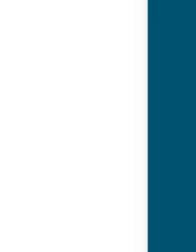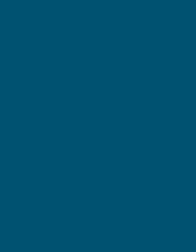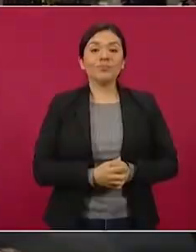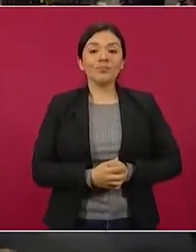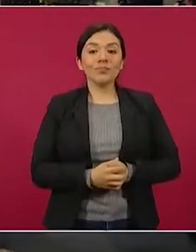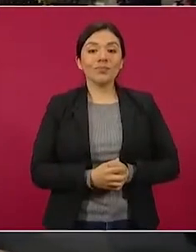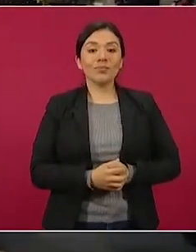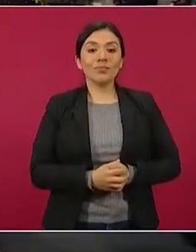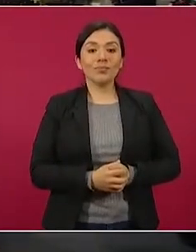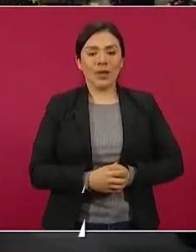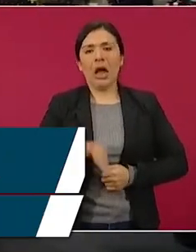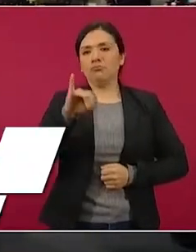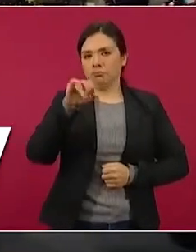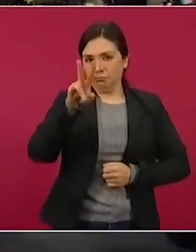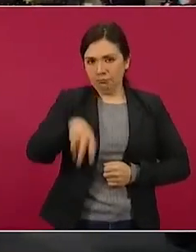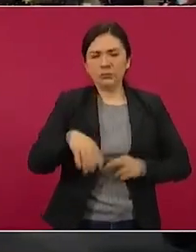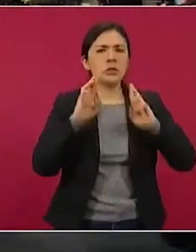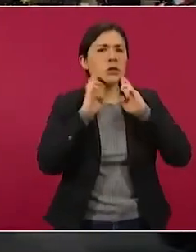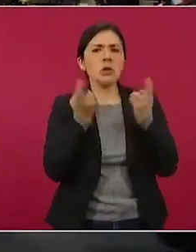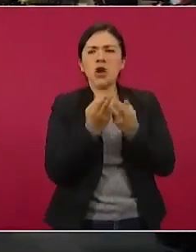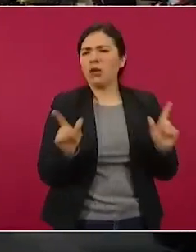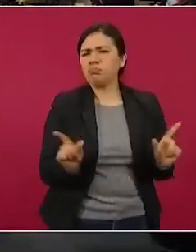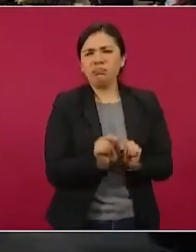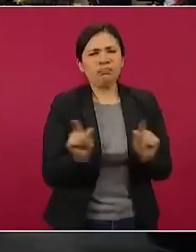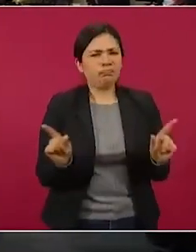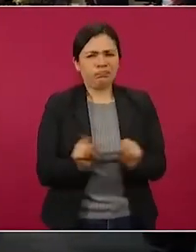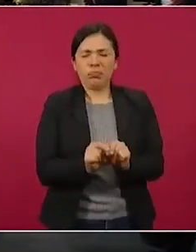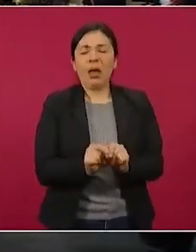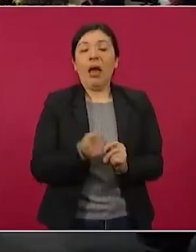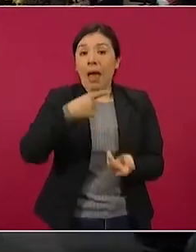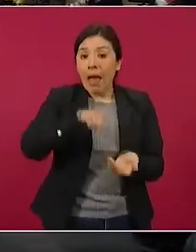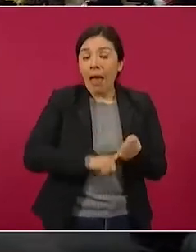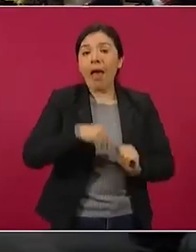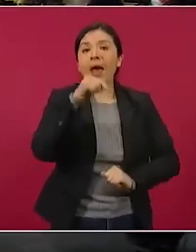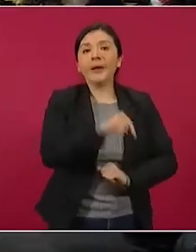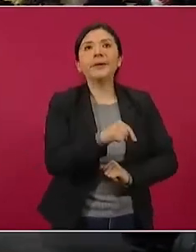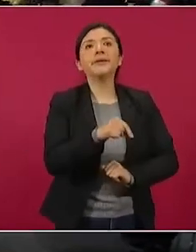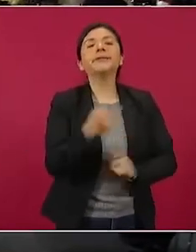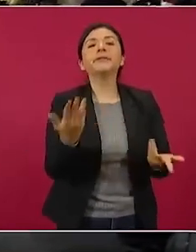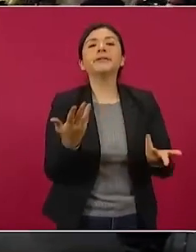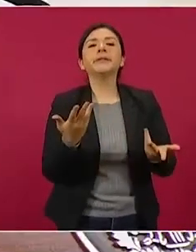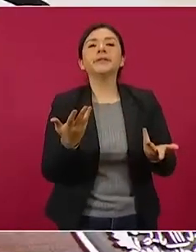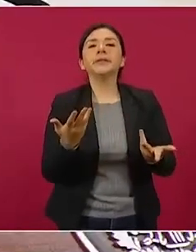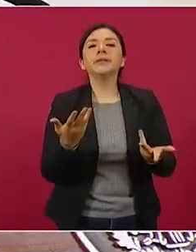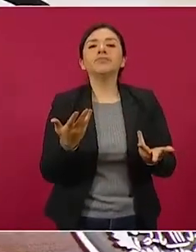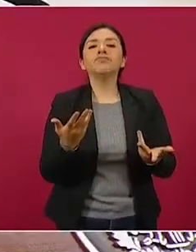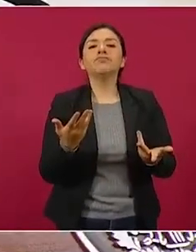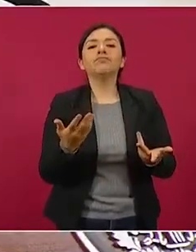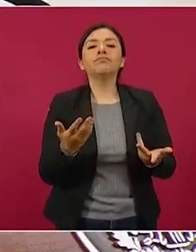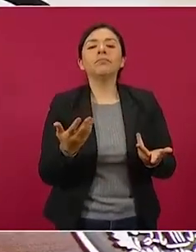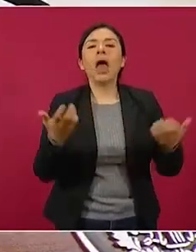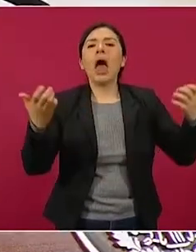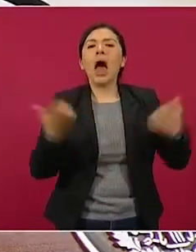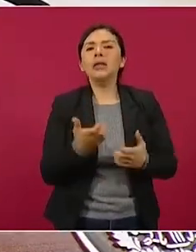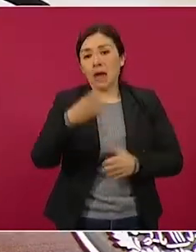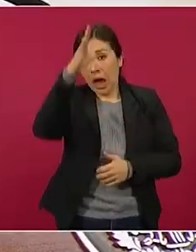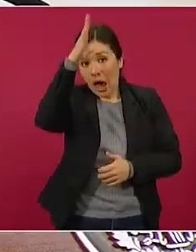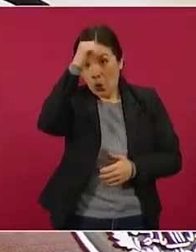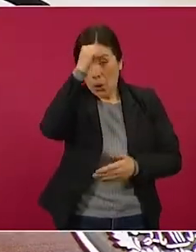Fue una reunión breve en la cual se hizo una agenda